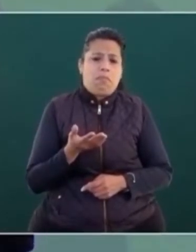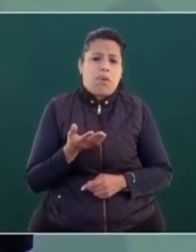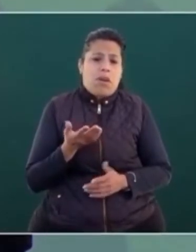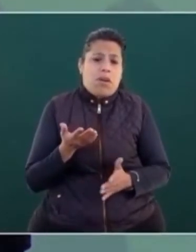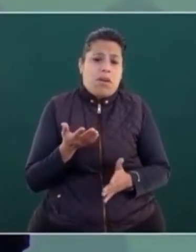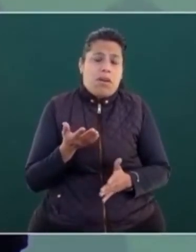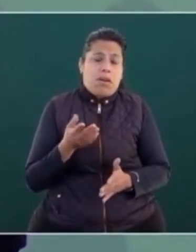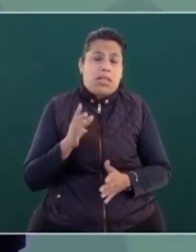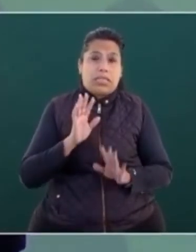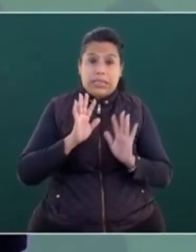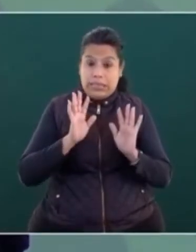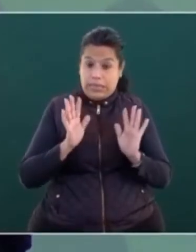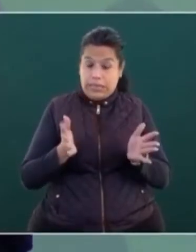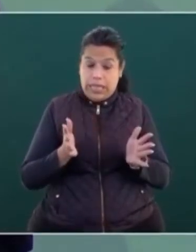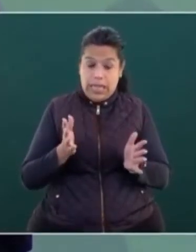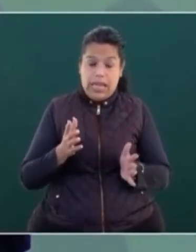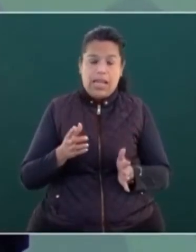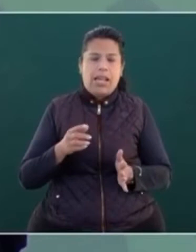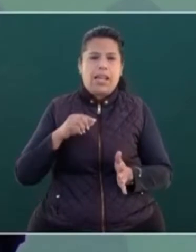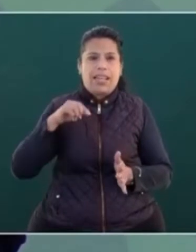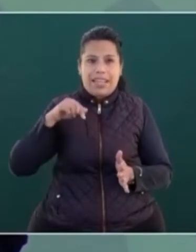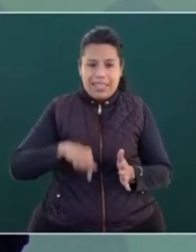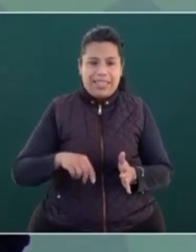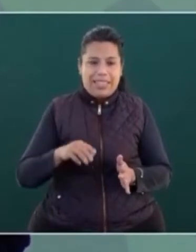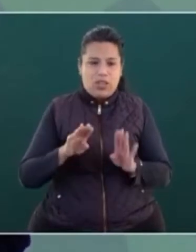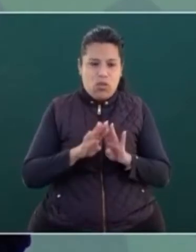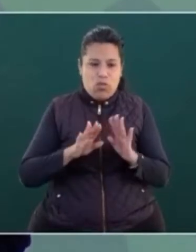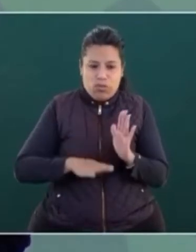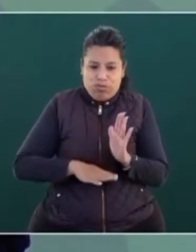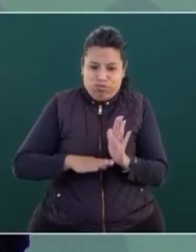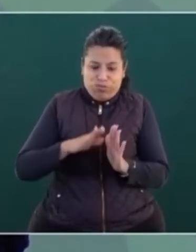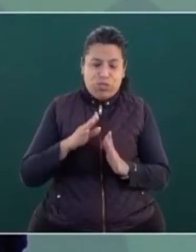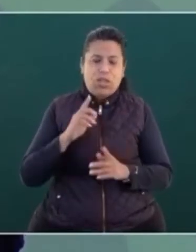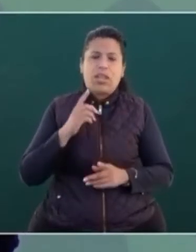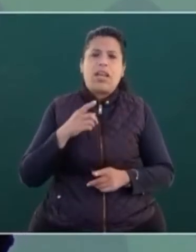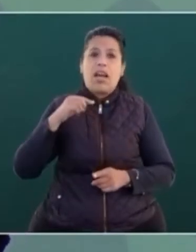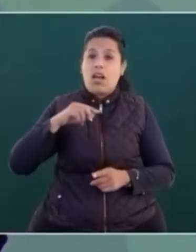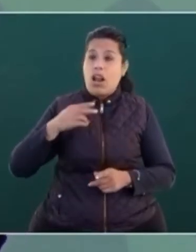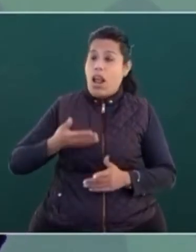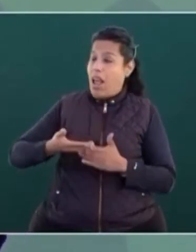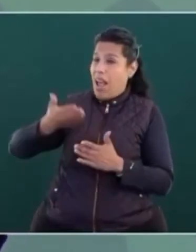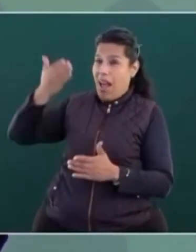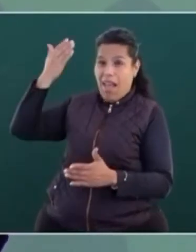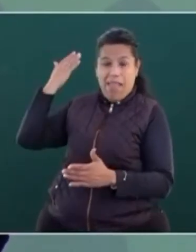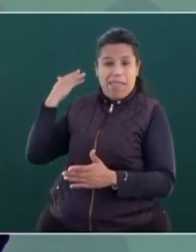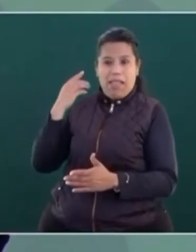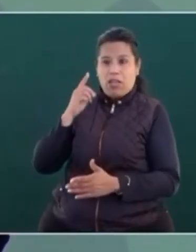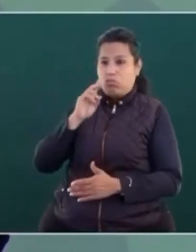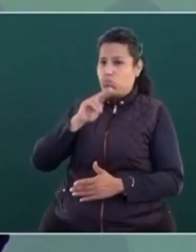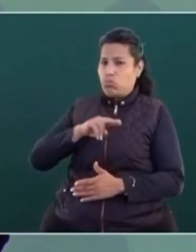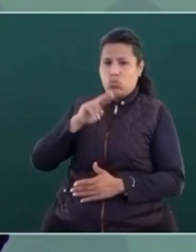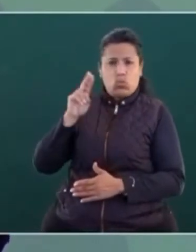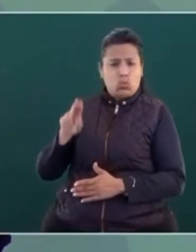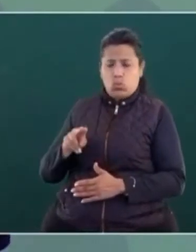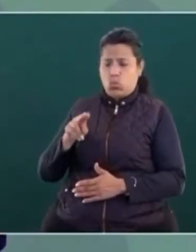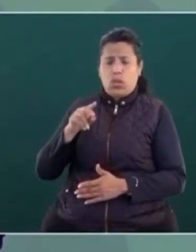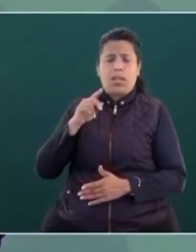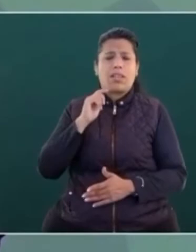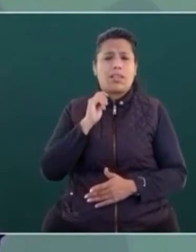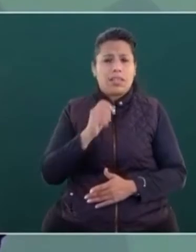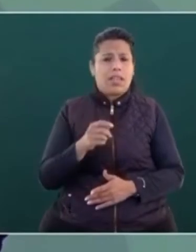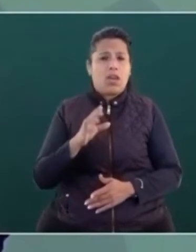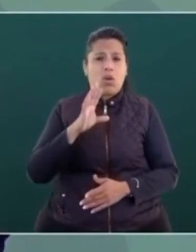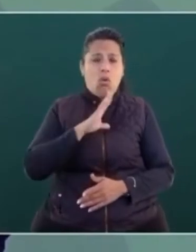Nunca se habían tenido tantos trabajadores inscritos al